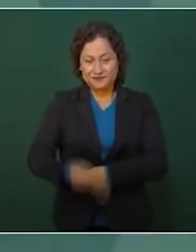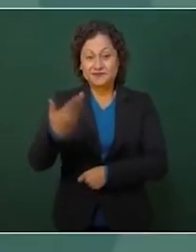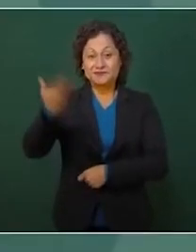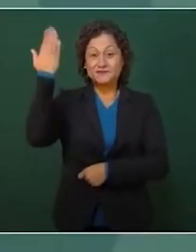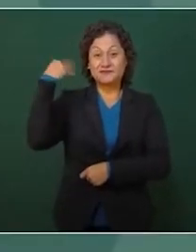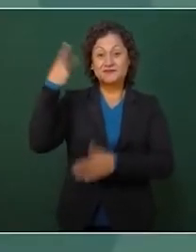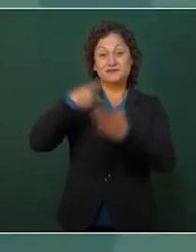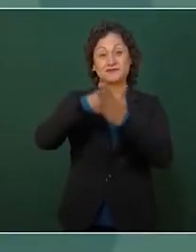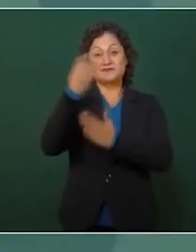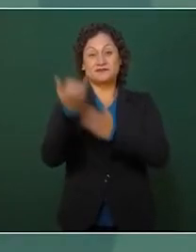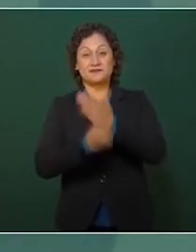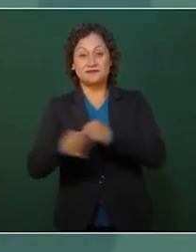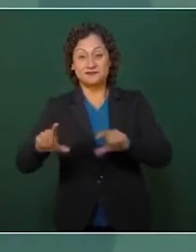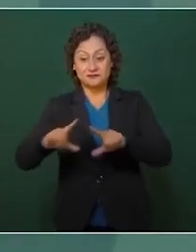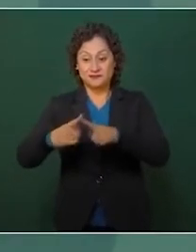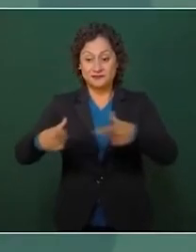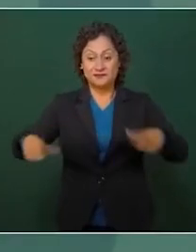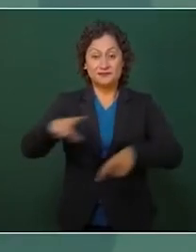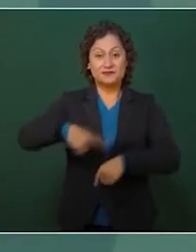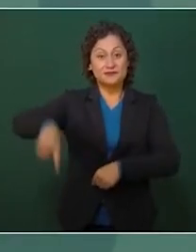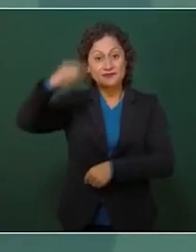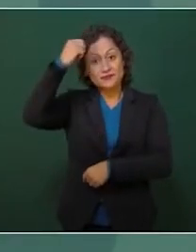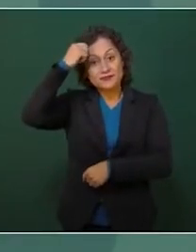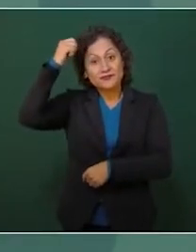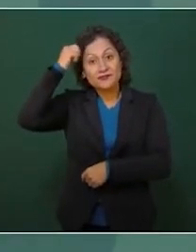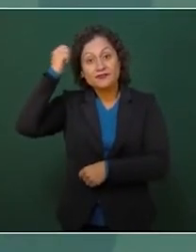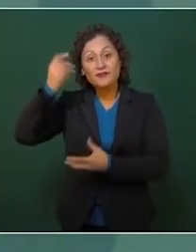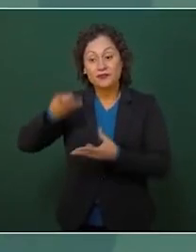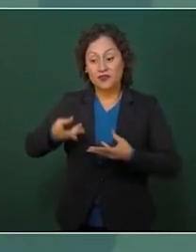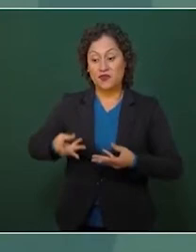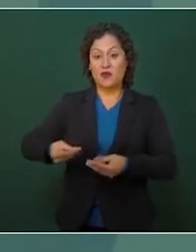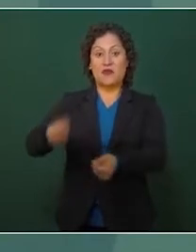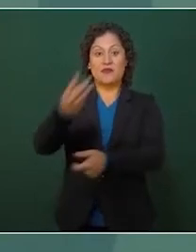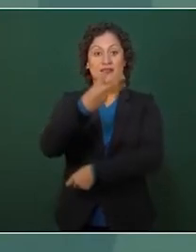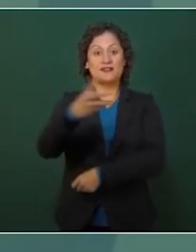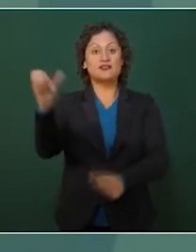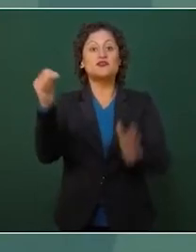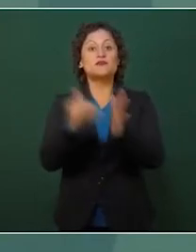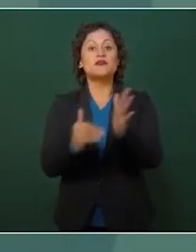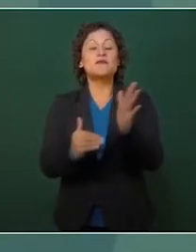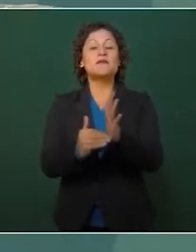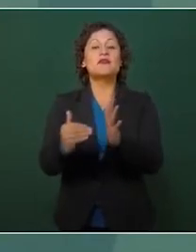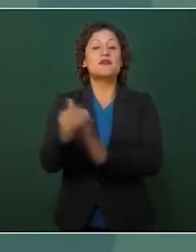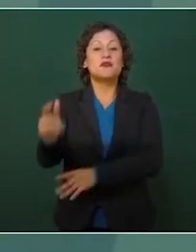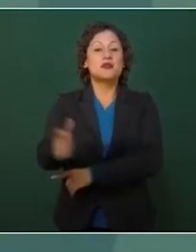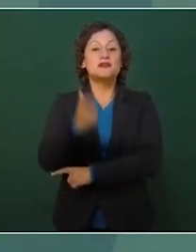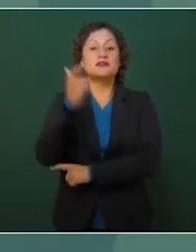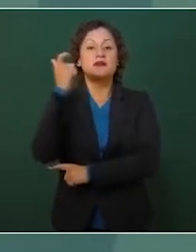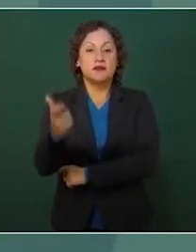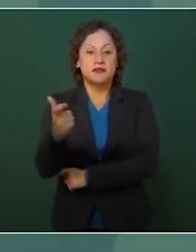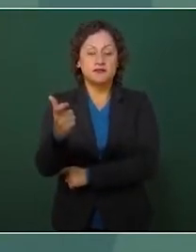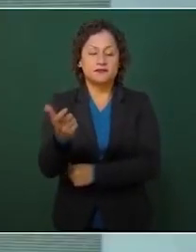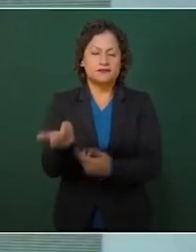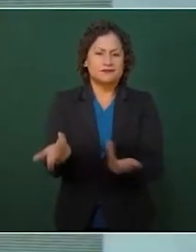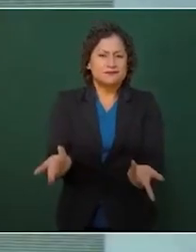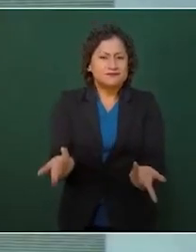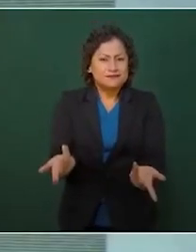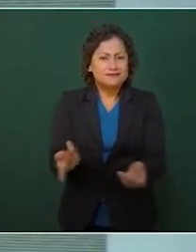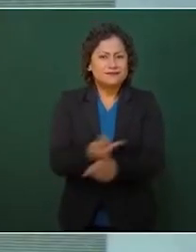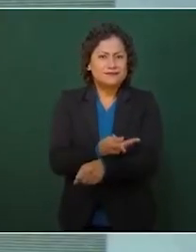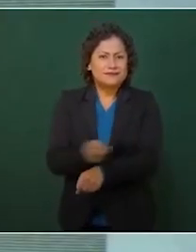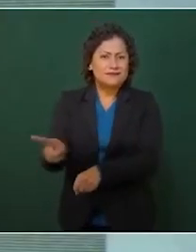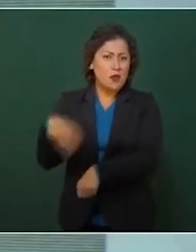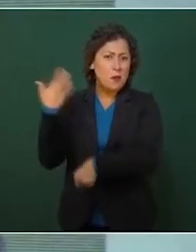300 mil millones de pesos. El 21 de marzo inauguramos el aeropuerto